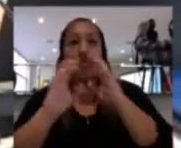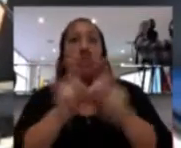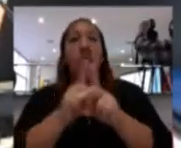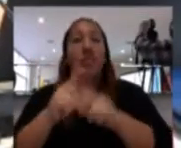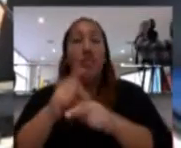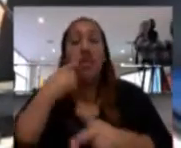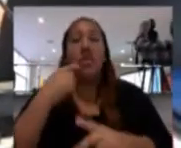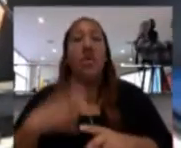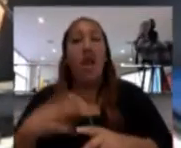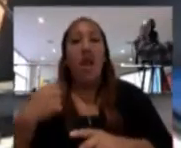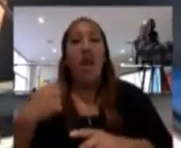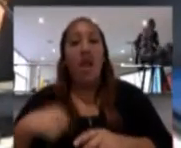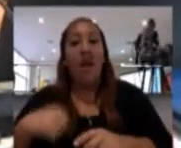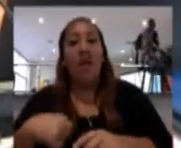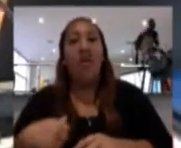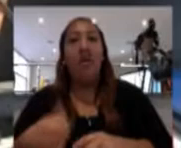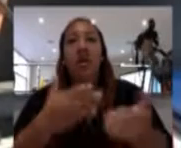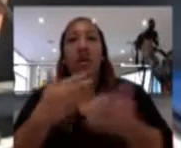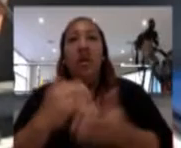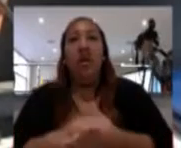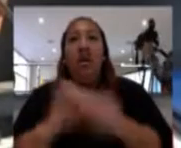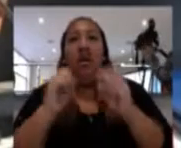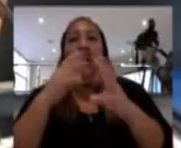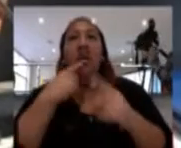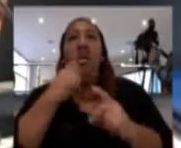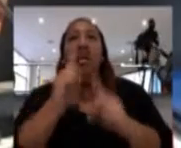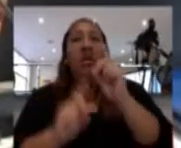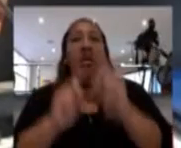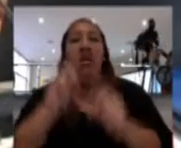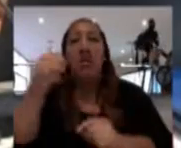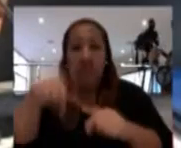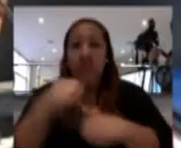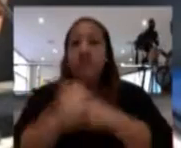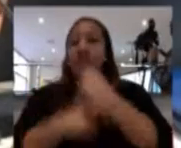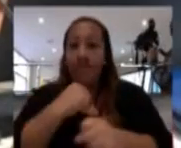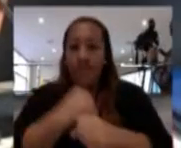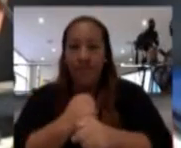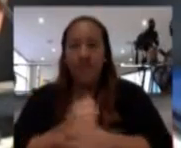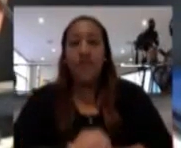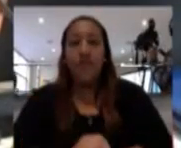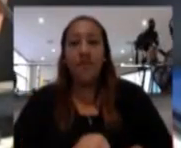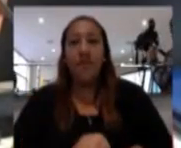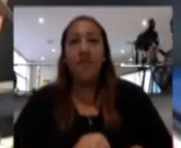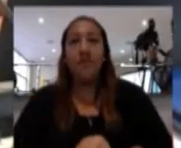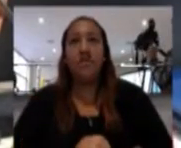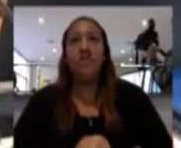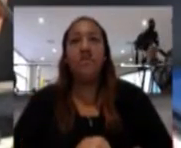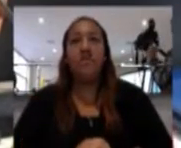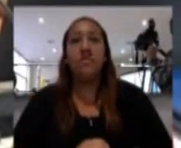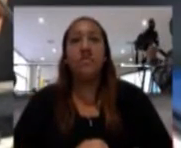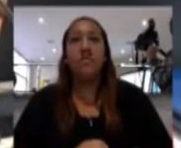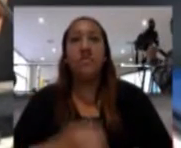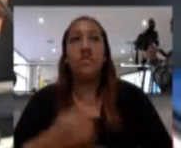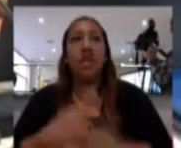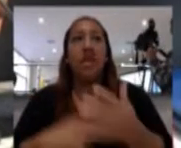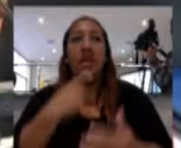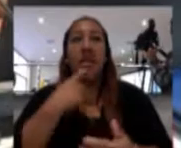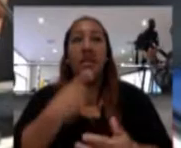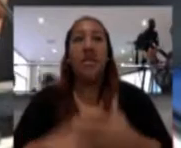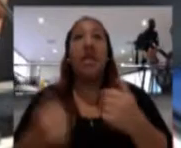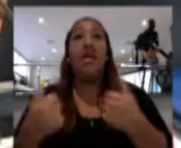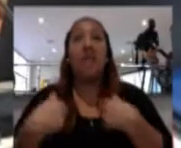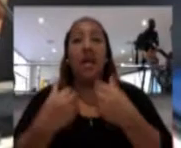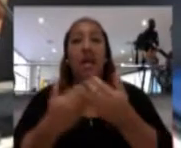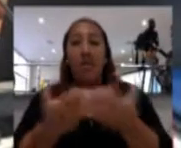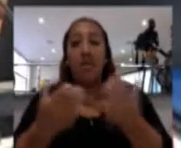alcalde, es un correo recibido por usted el día 11 de abril del presente año, mediante el cual solicita, se